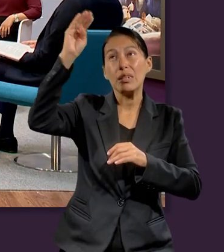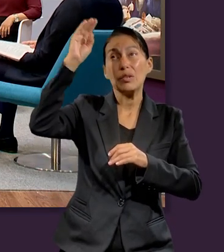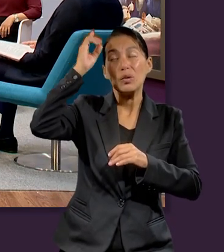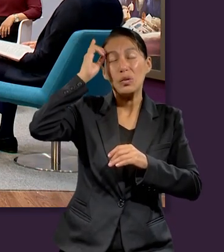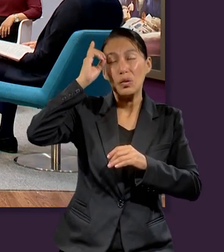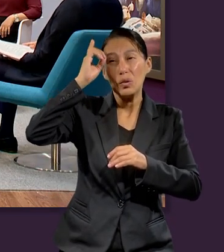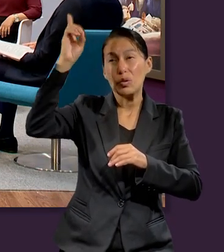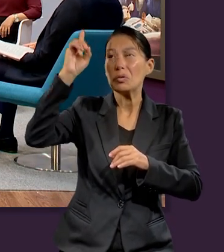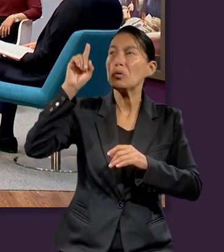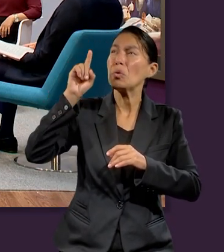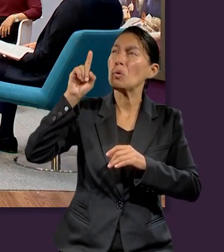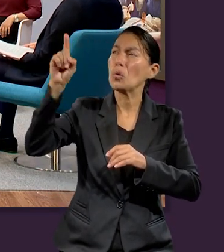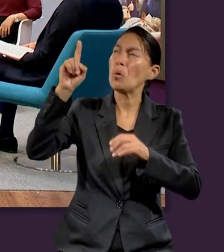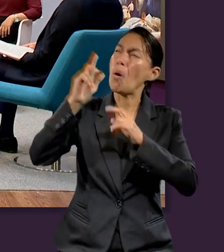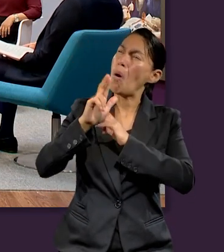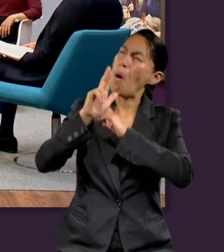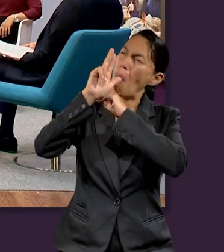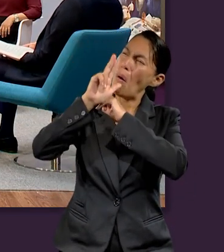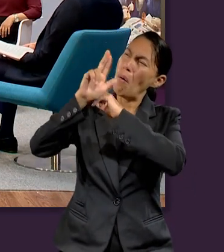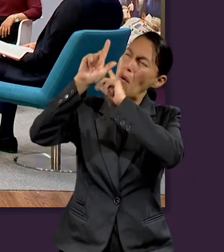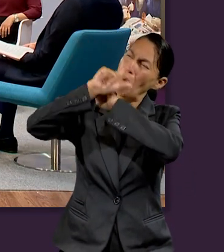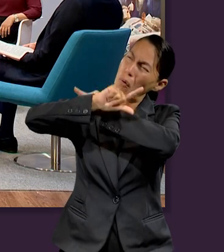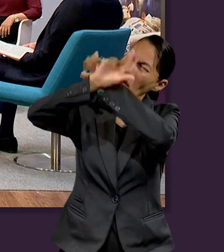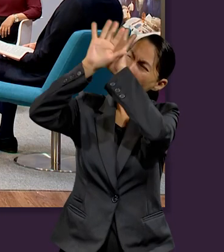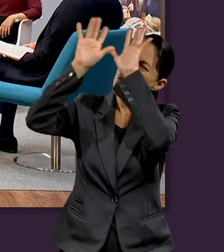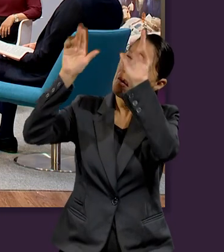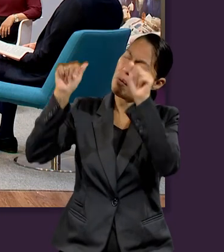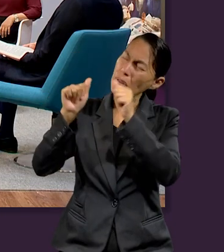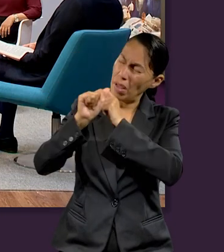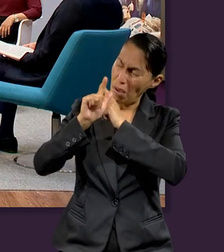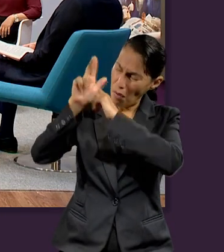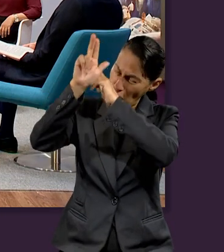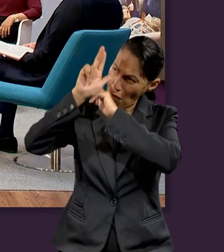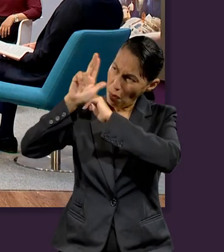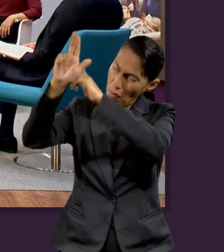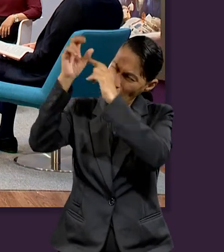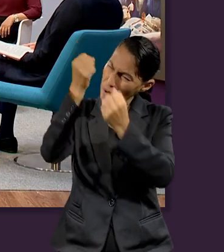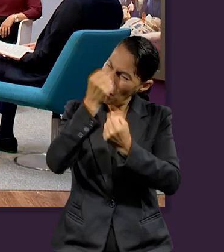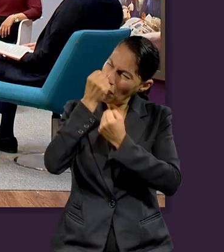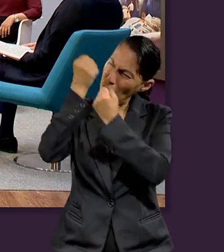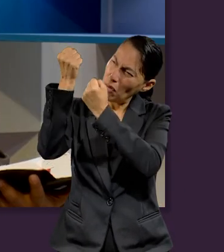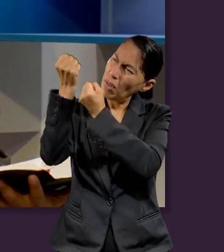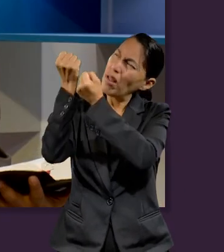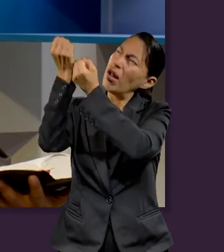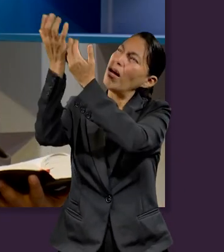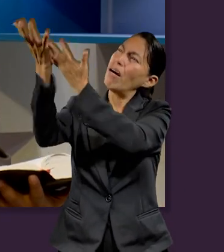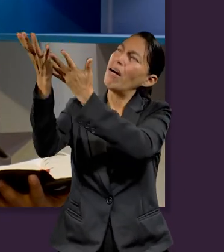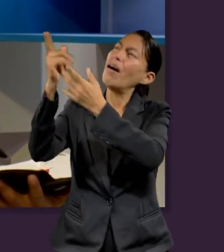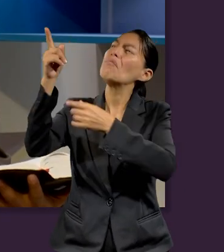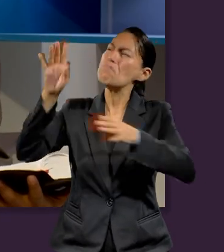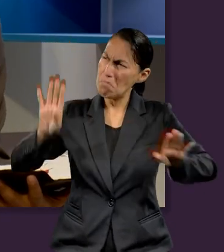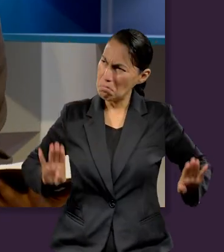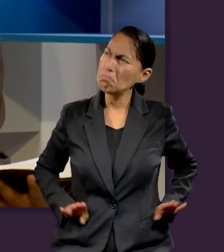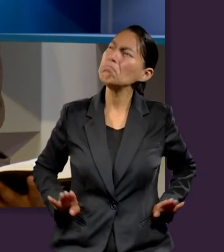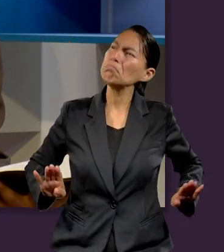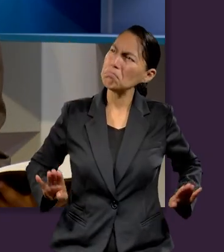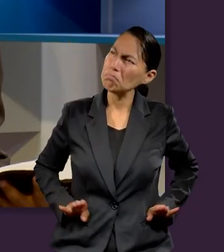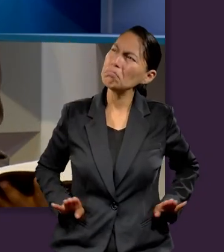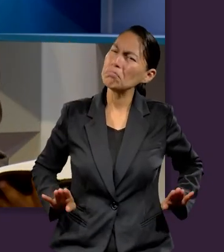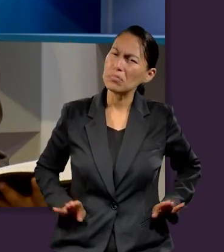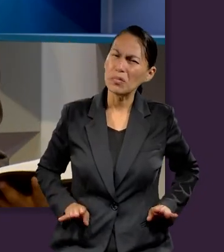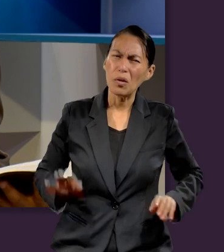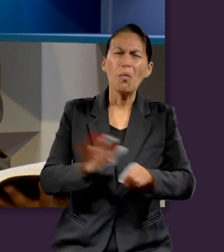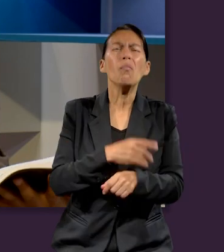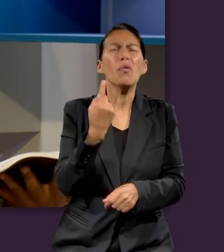celestiales, Señor y Dios, digno eres de recibir gloria, honra